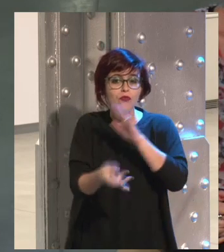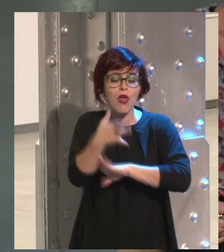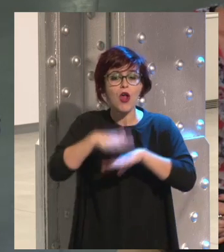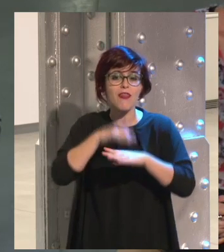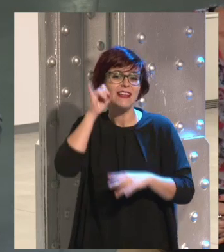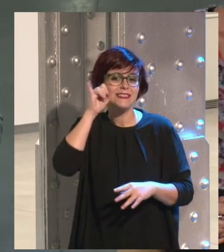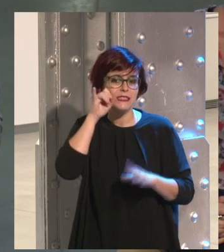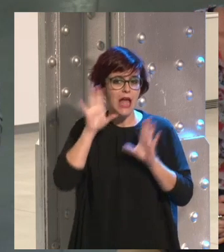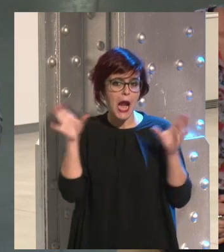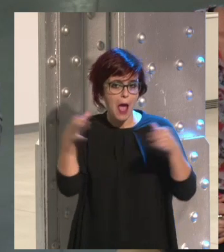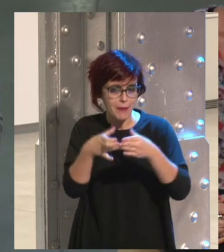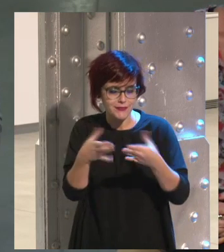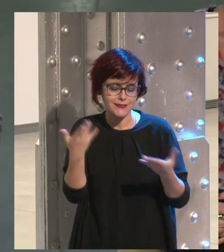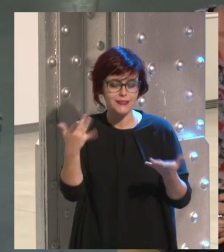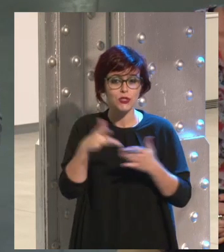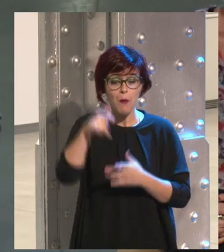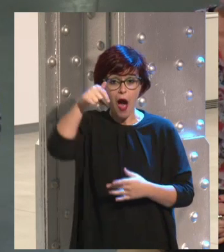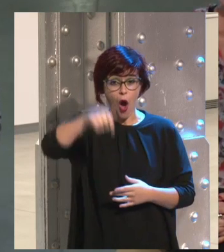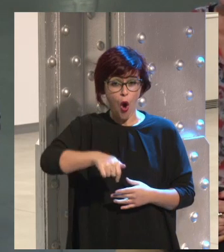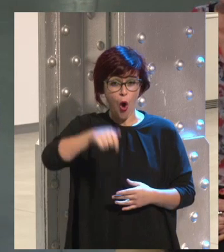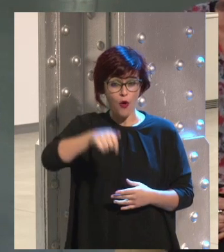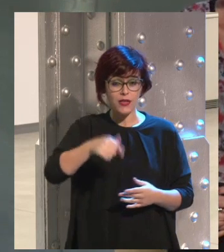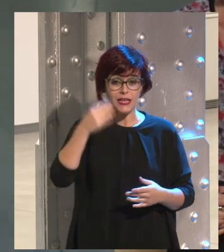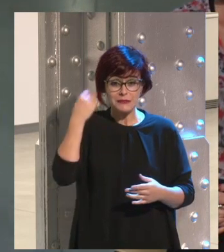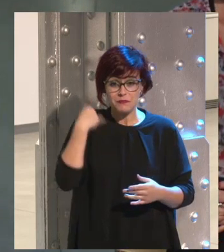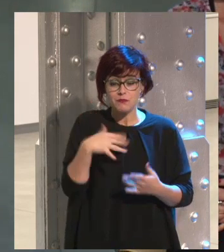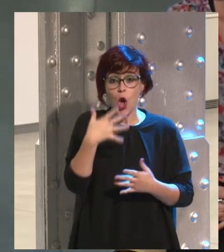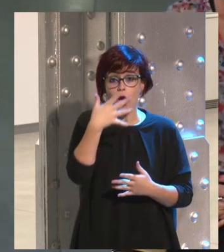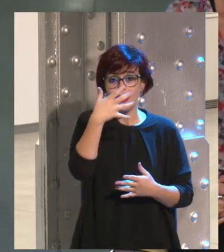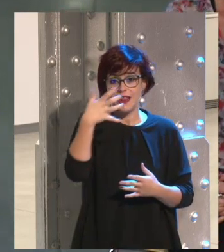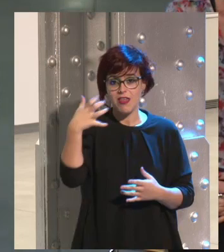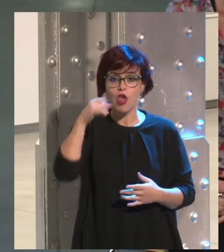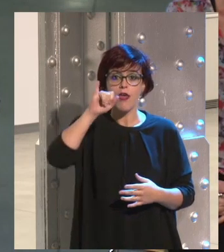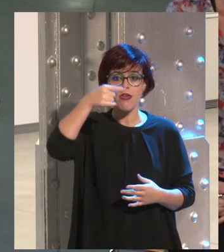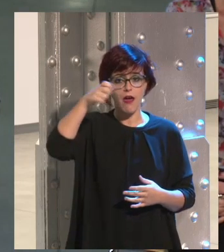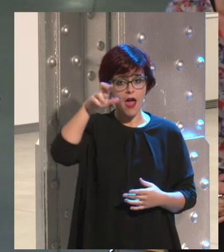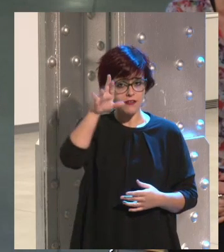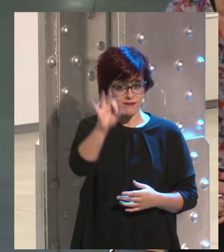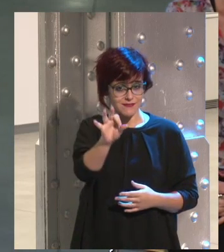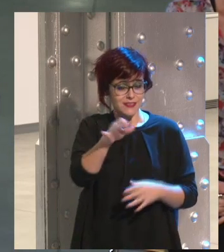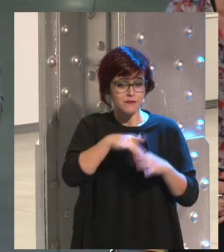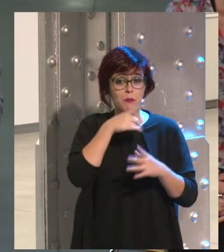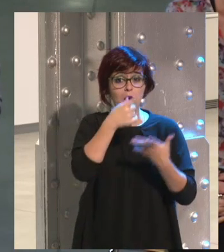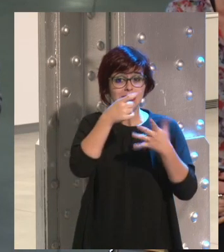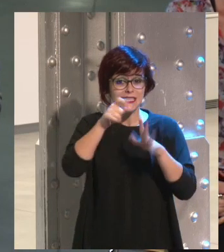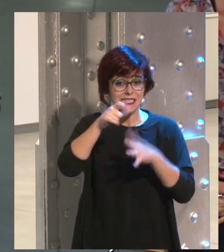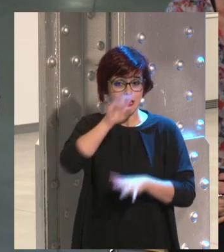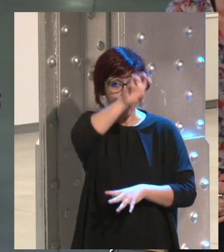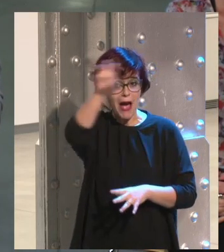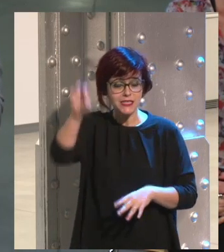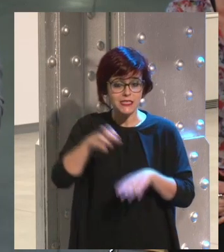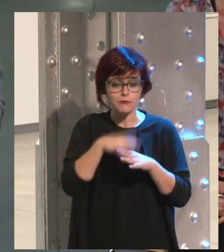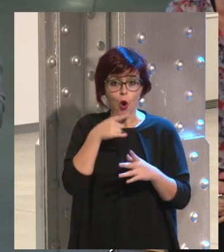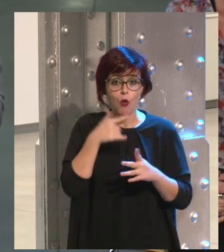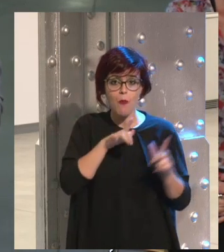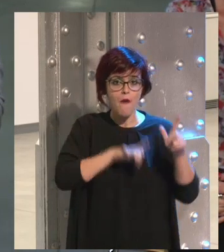usuarios de Instagram. Hoy hay más de 500 grupos de iGirls o Instagramers en más de 60 países. Me comentaba hace un momentito que no